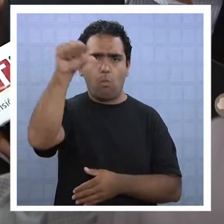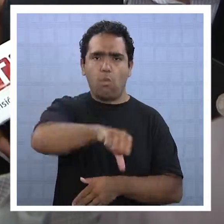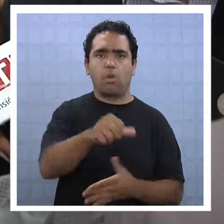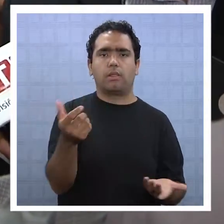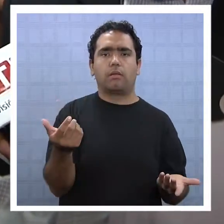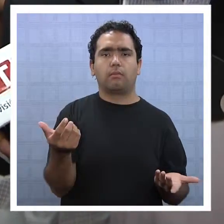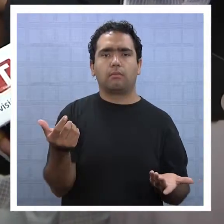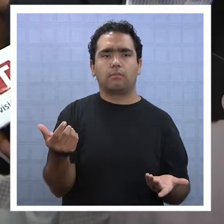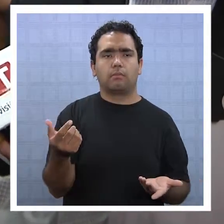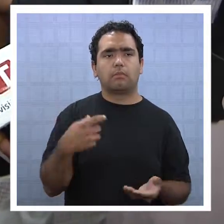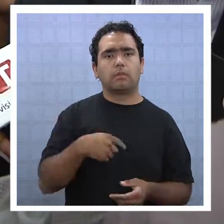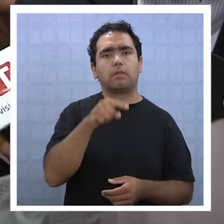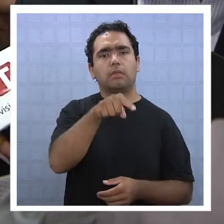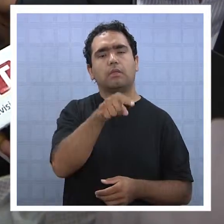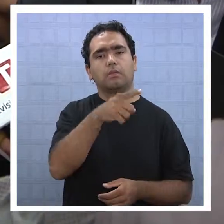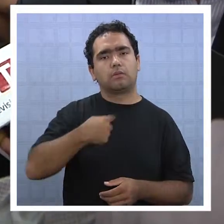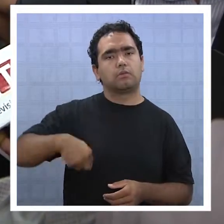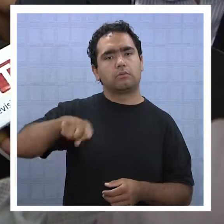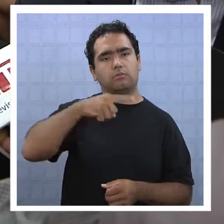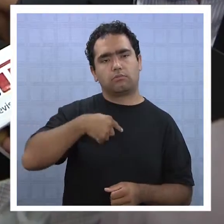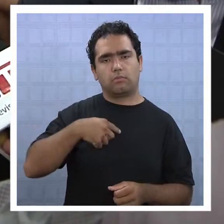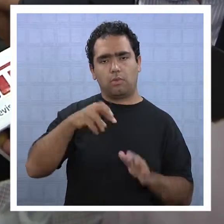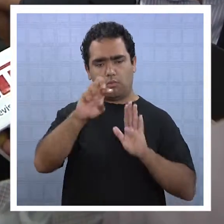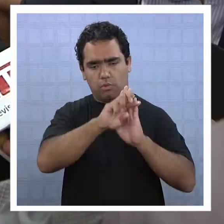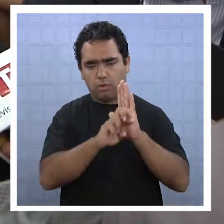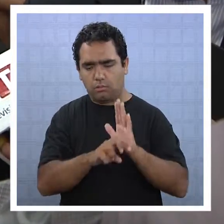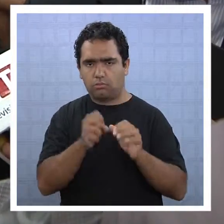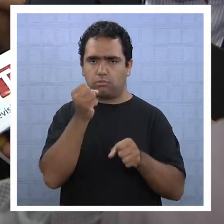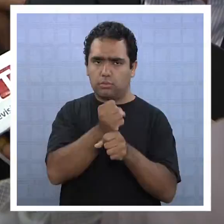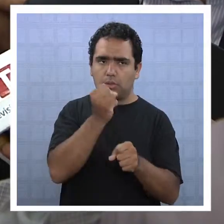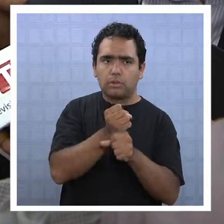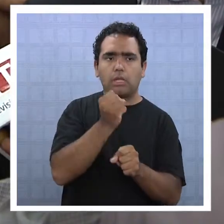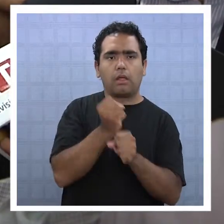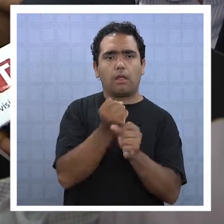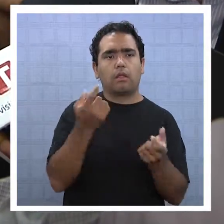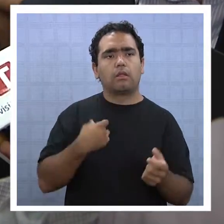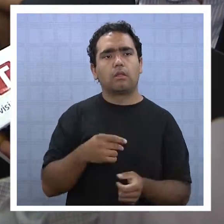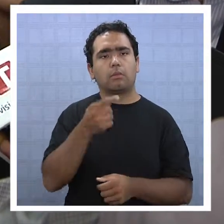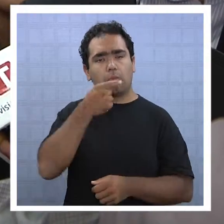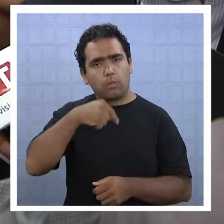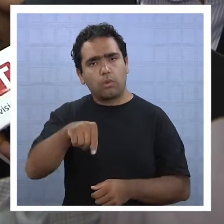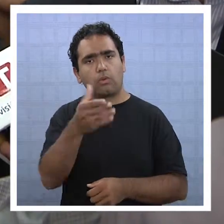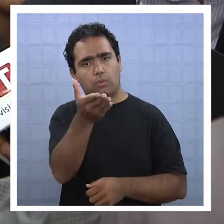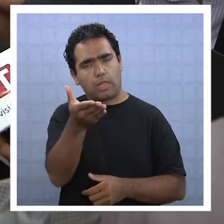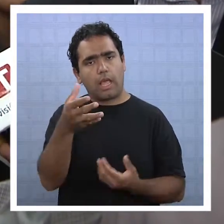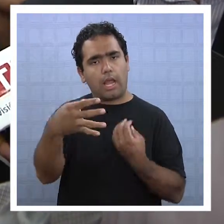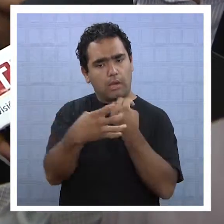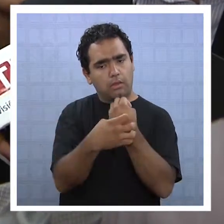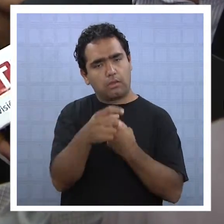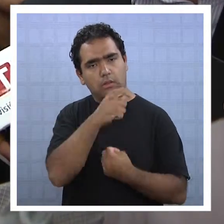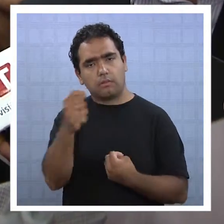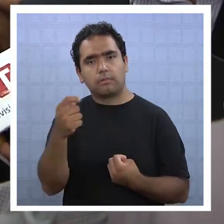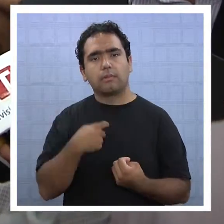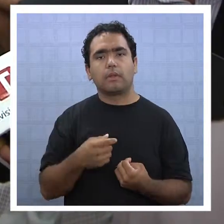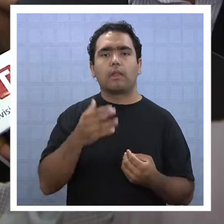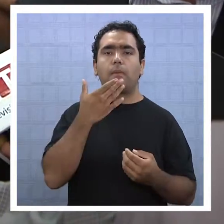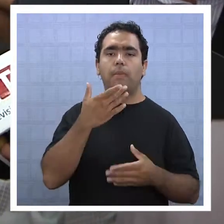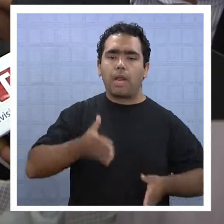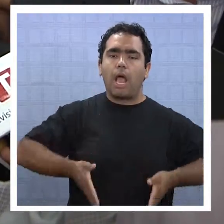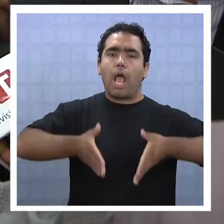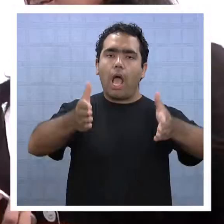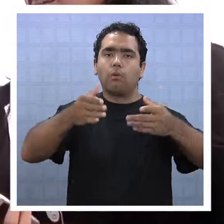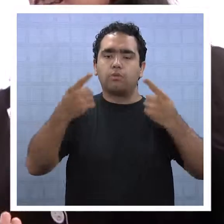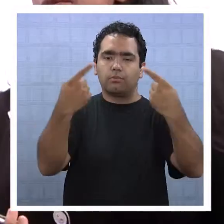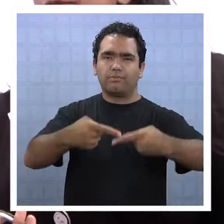proyecto en ese tenor. Como también el proyecto, ustedes van a tener prontamente acá en la región autopistas concesionadas,